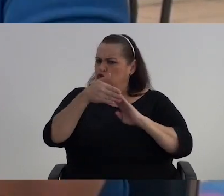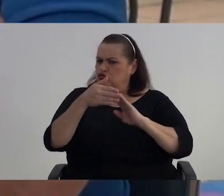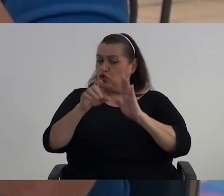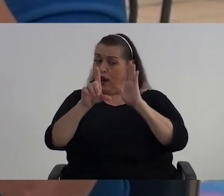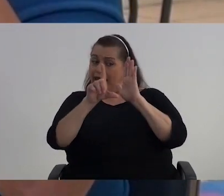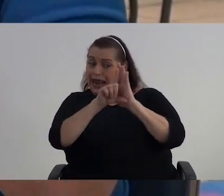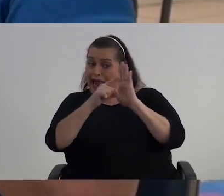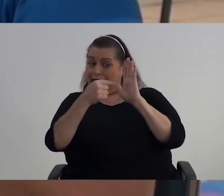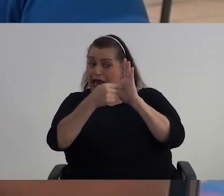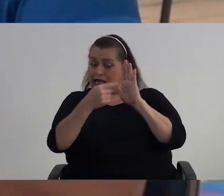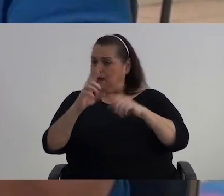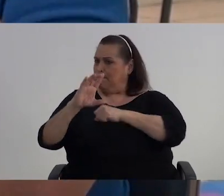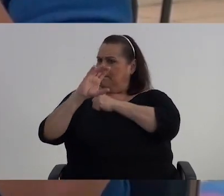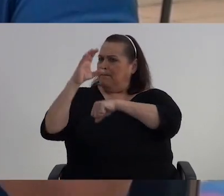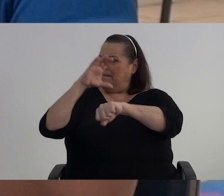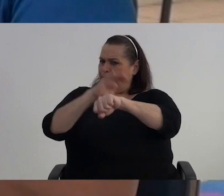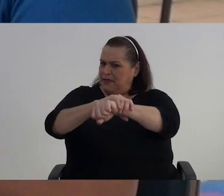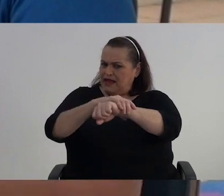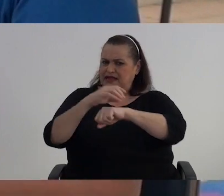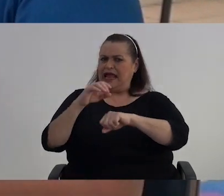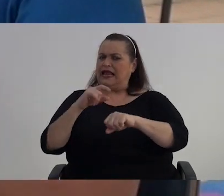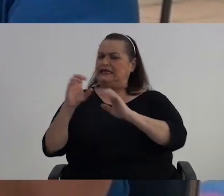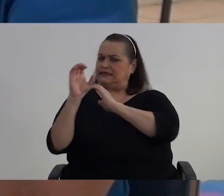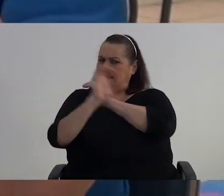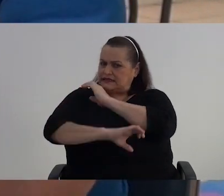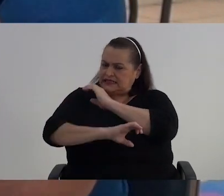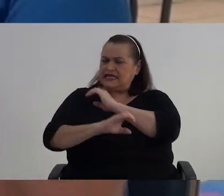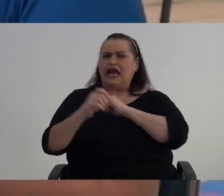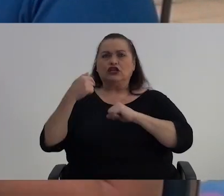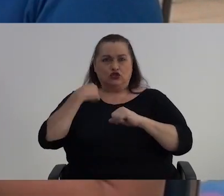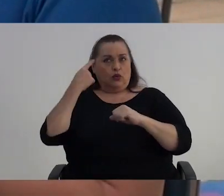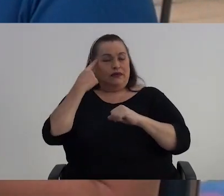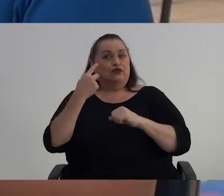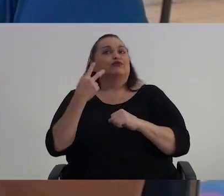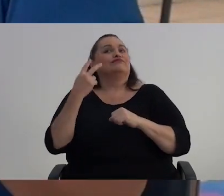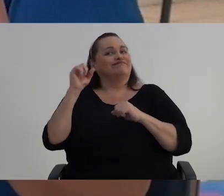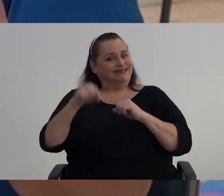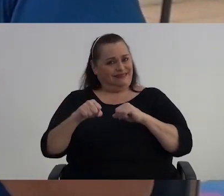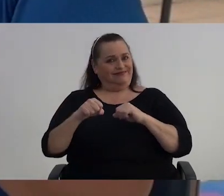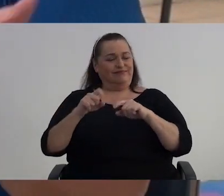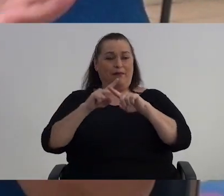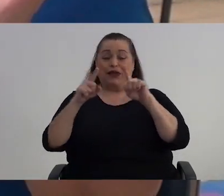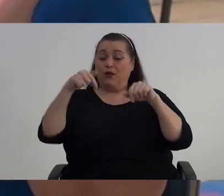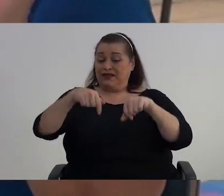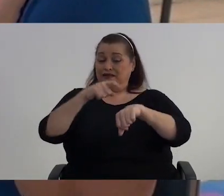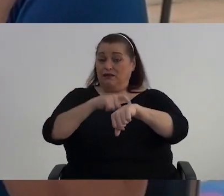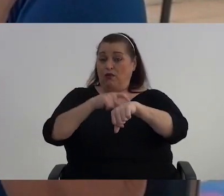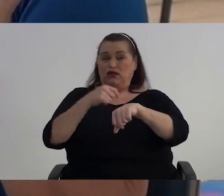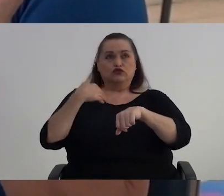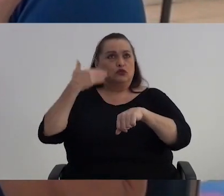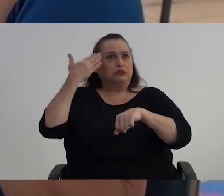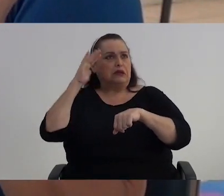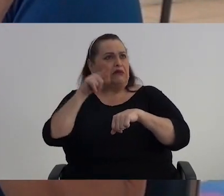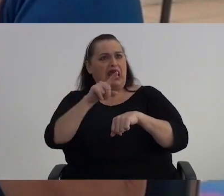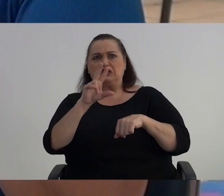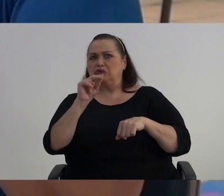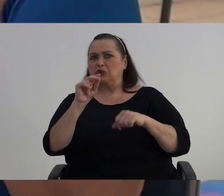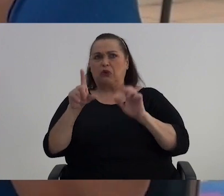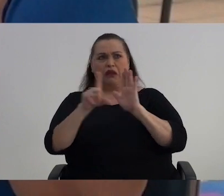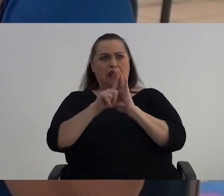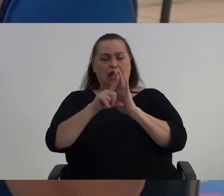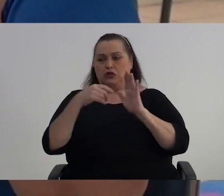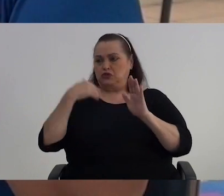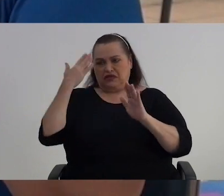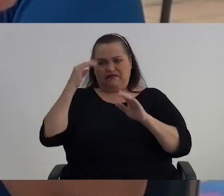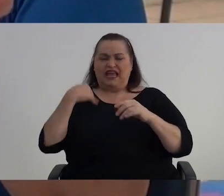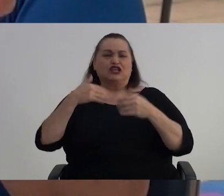ley Que lo penaliza Que me va a meter A la cárcel Yo lo pensaría dos veces Pero en este momento Que hiciera gente Yo no sabía Que eso era ilegal Claro No